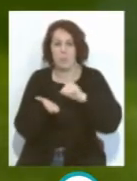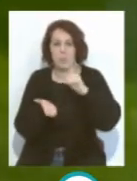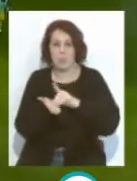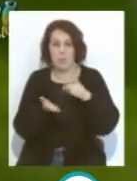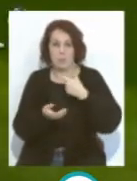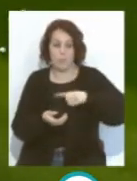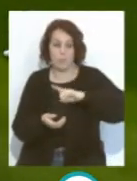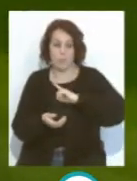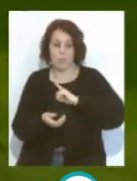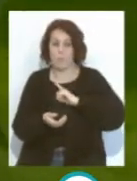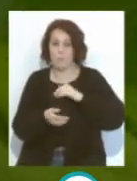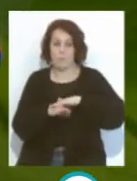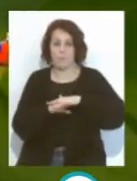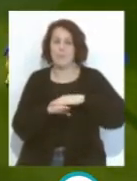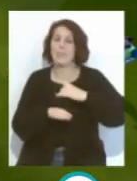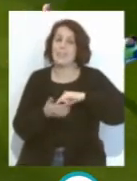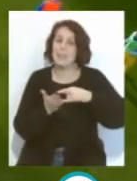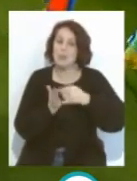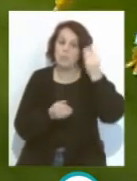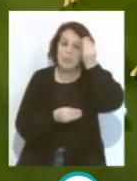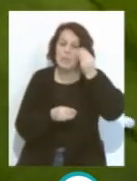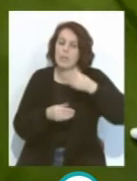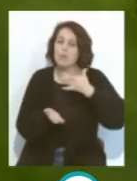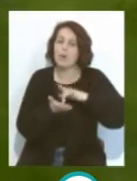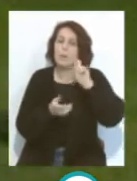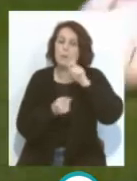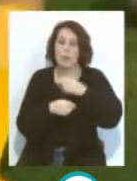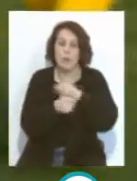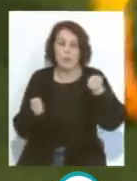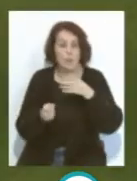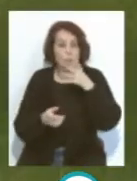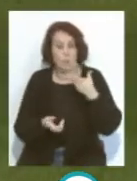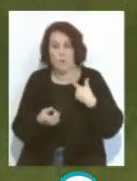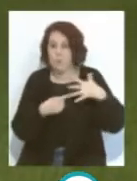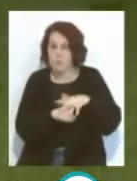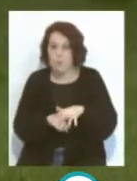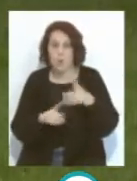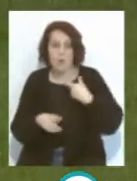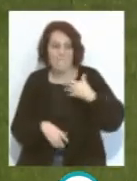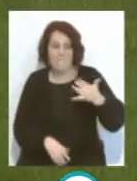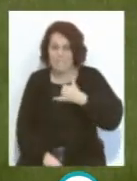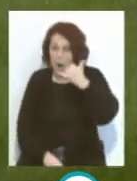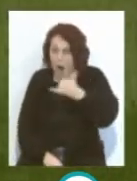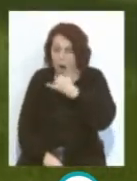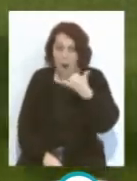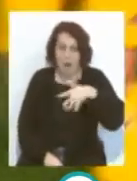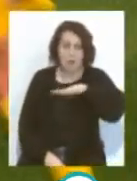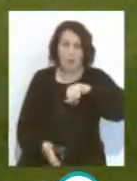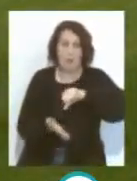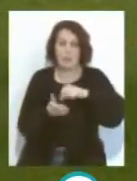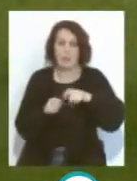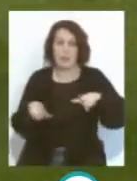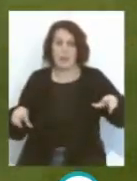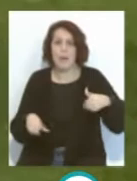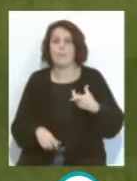tenían en cuenta los técnicos a la hora de repartir minutos, pero es que dadas las circunstancias también y las bajas que tenía en la zona del centro del campo,